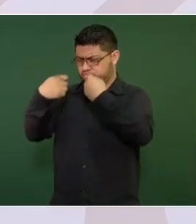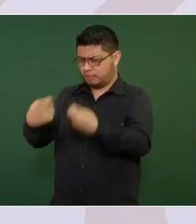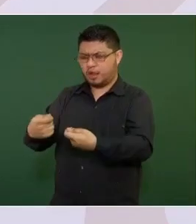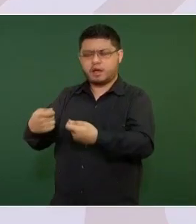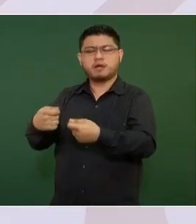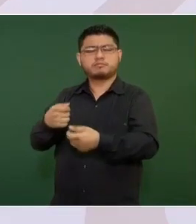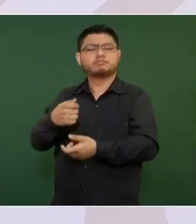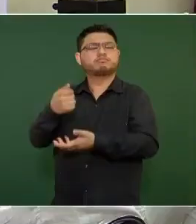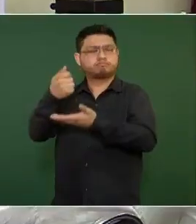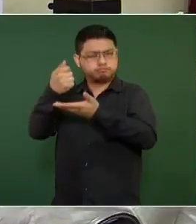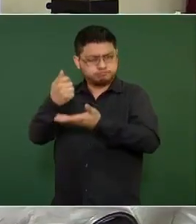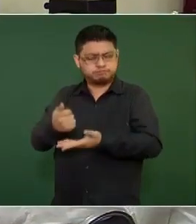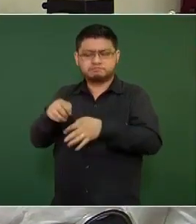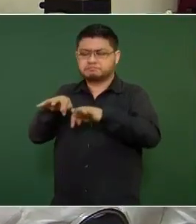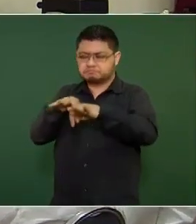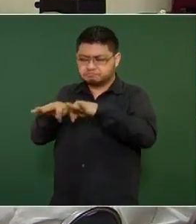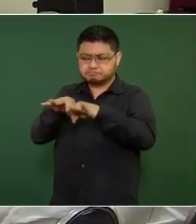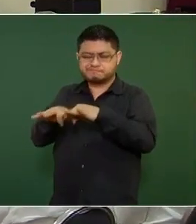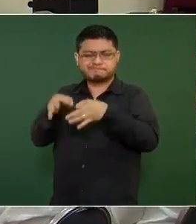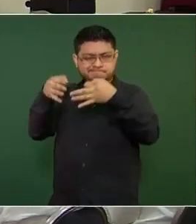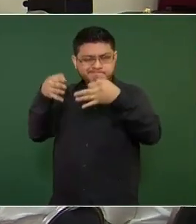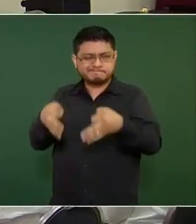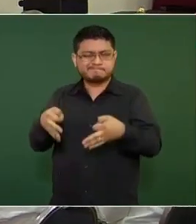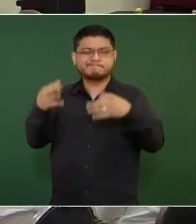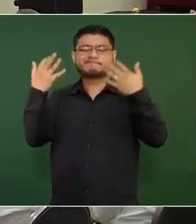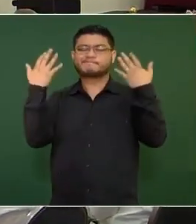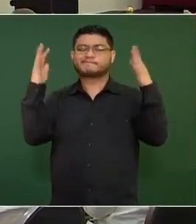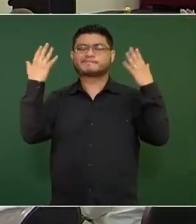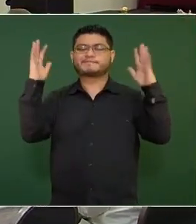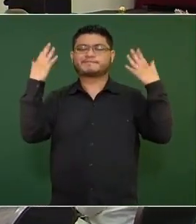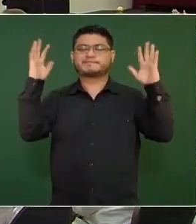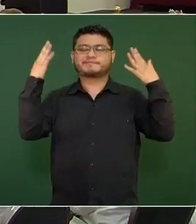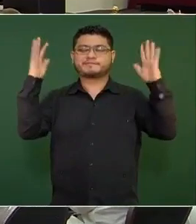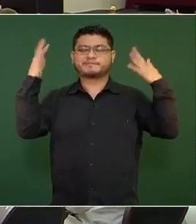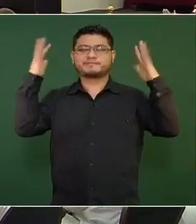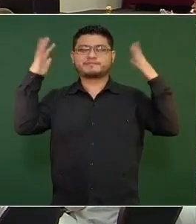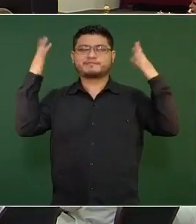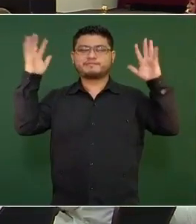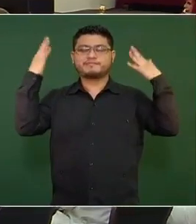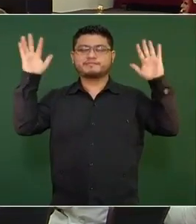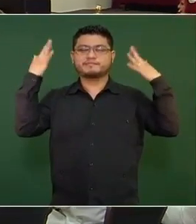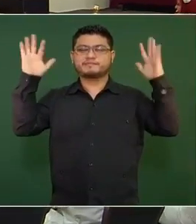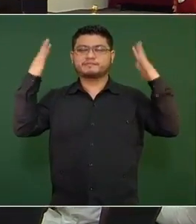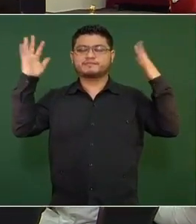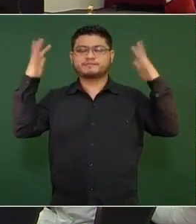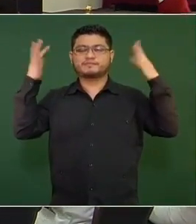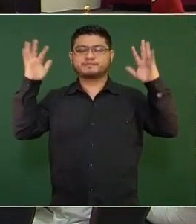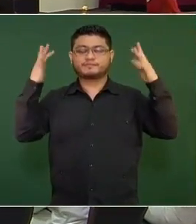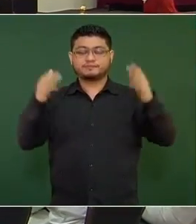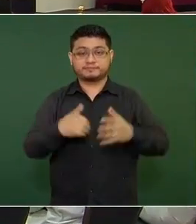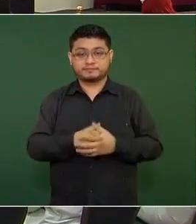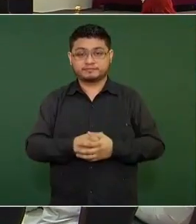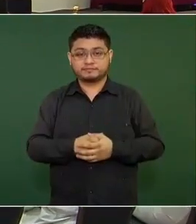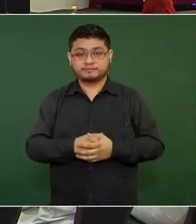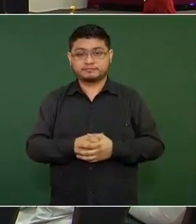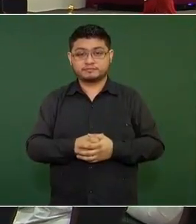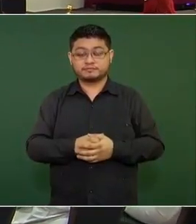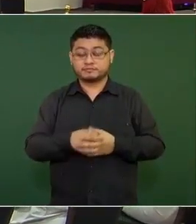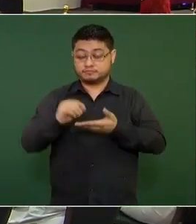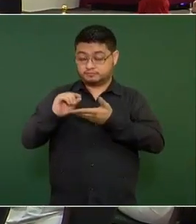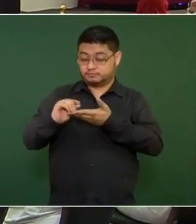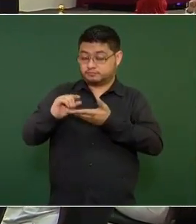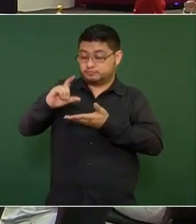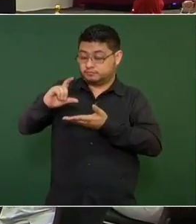se han aumentado